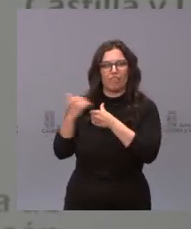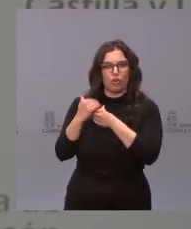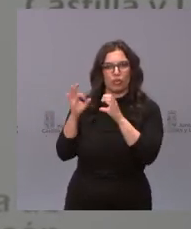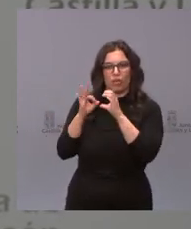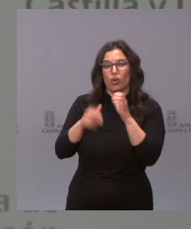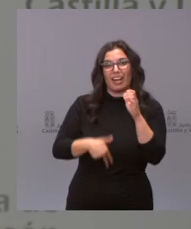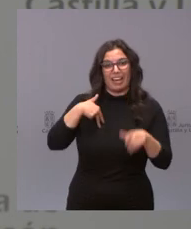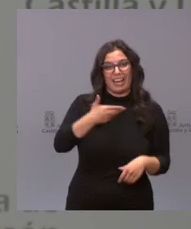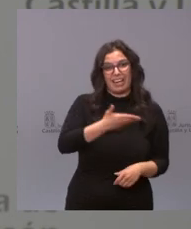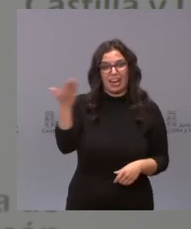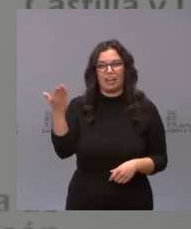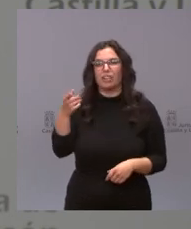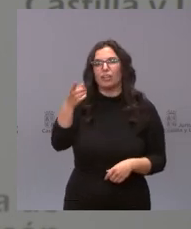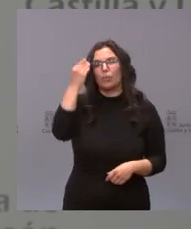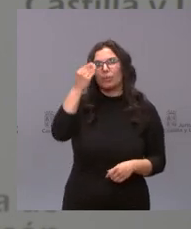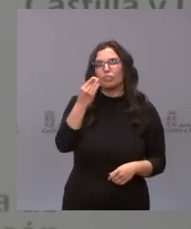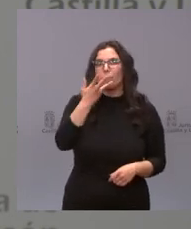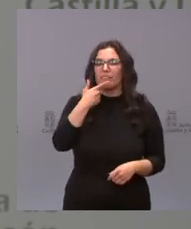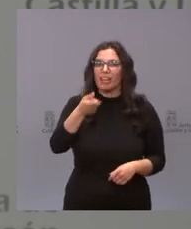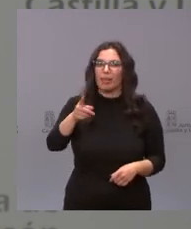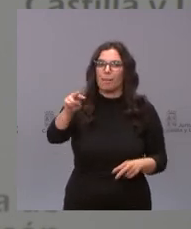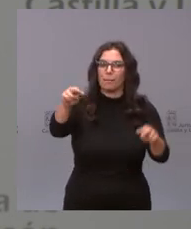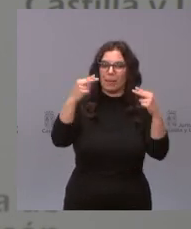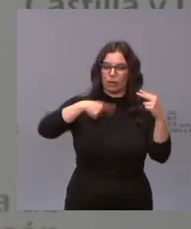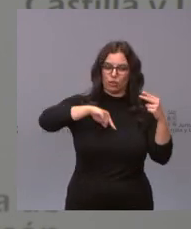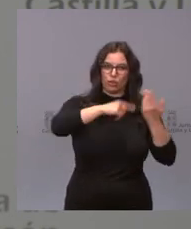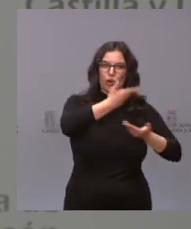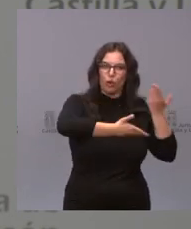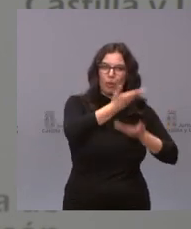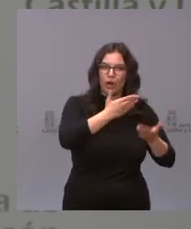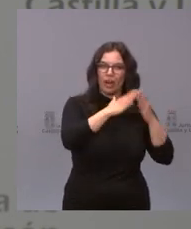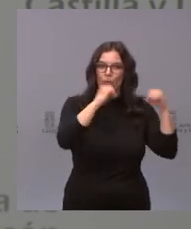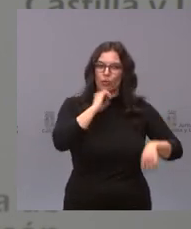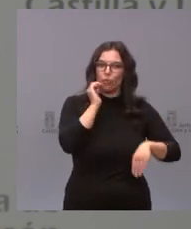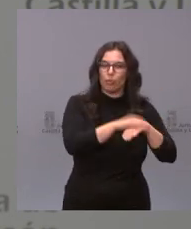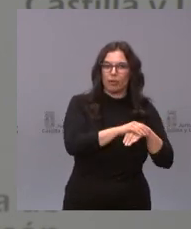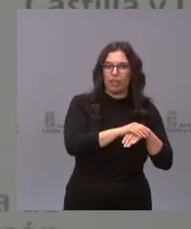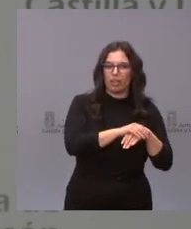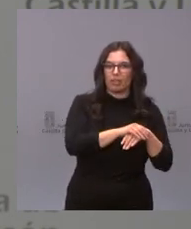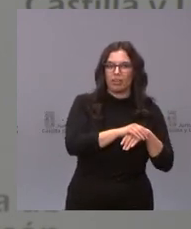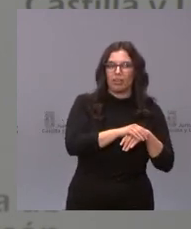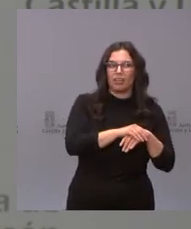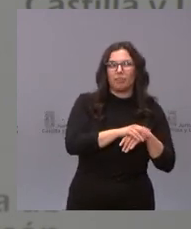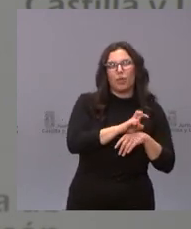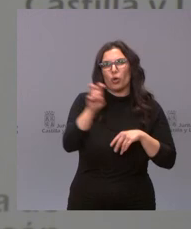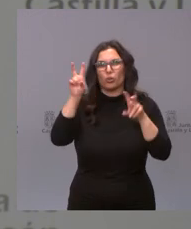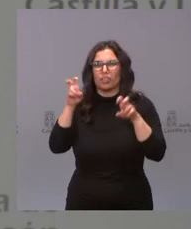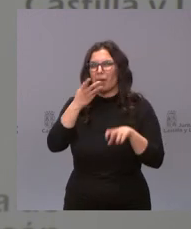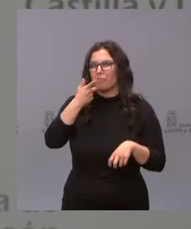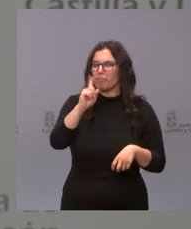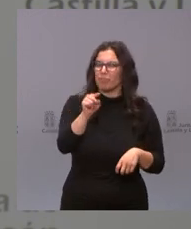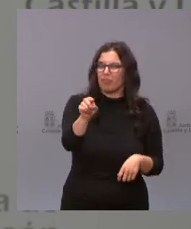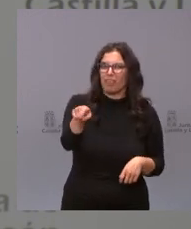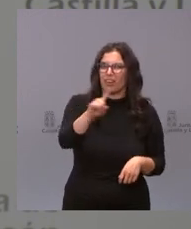la ciudadanía prefiere vernos colaborar colaborar y cumplir los acuerdos que vernos en otras cuestiones los